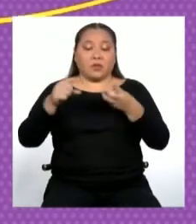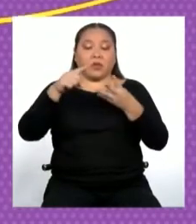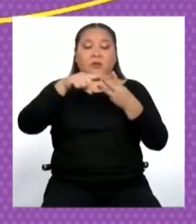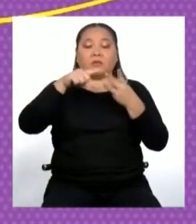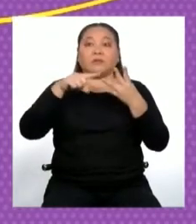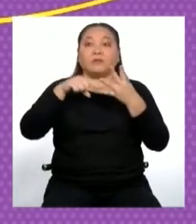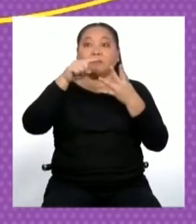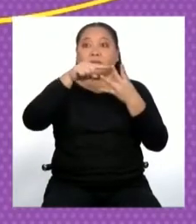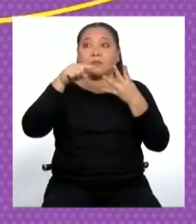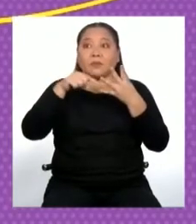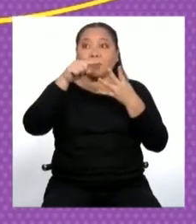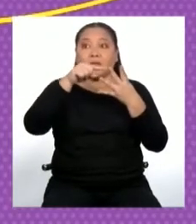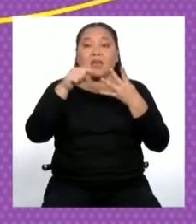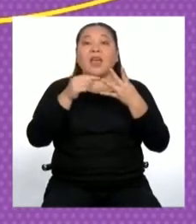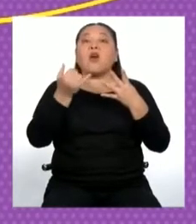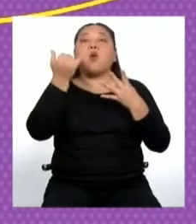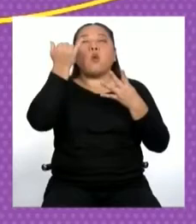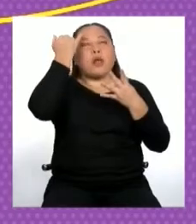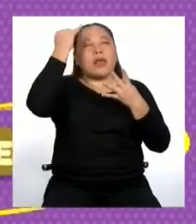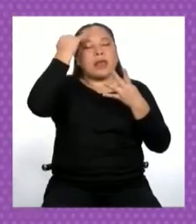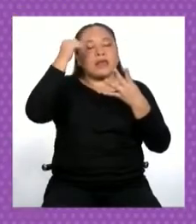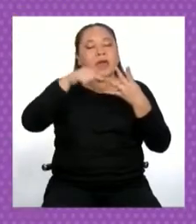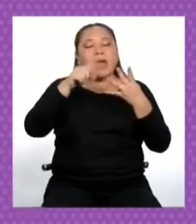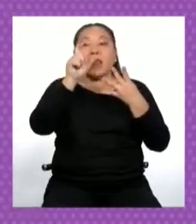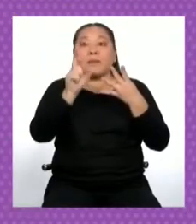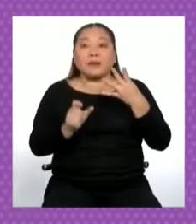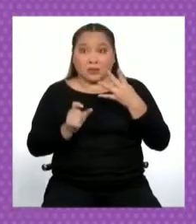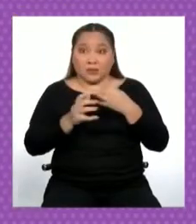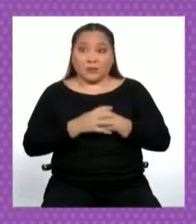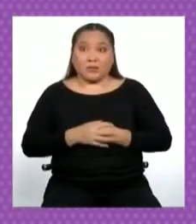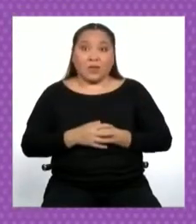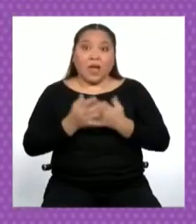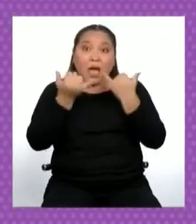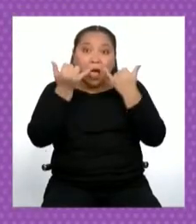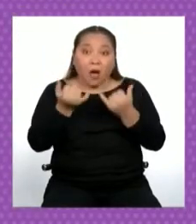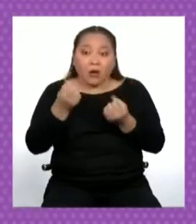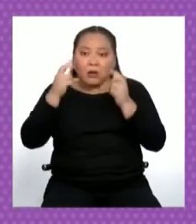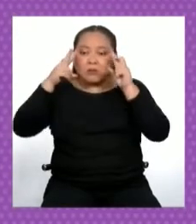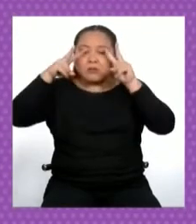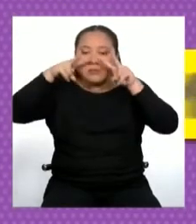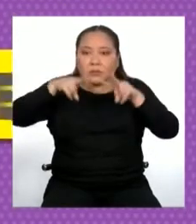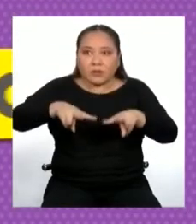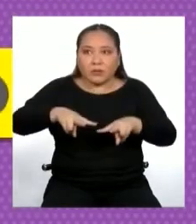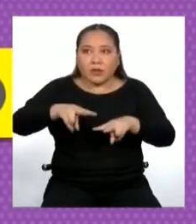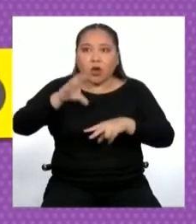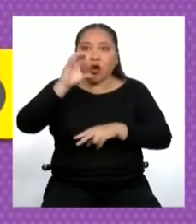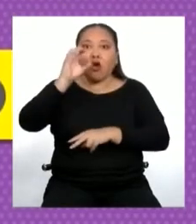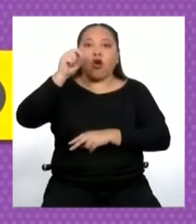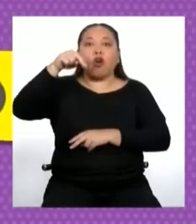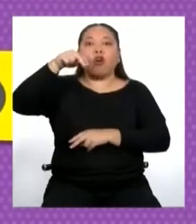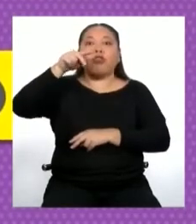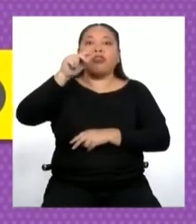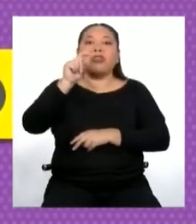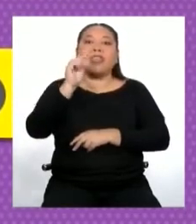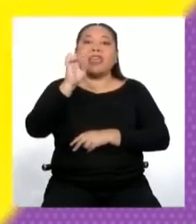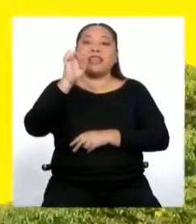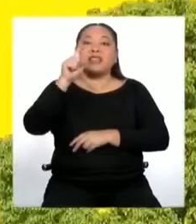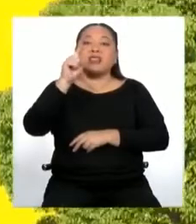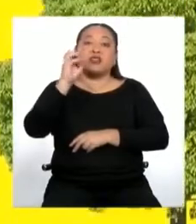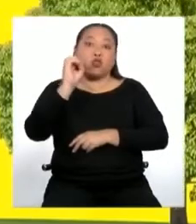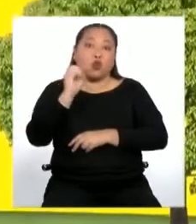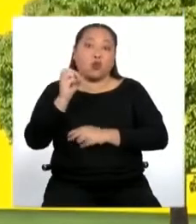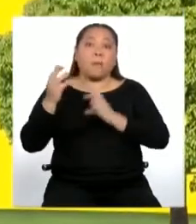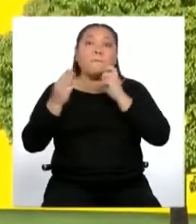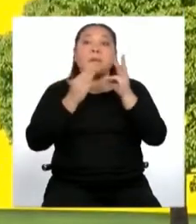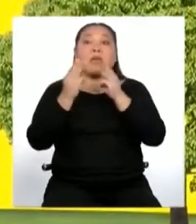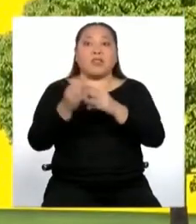la intención y el destinatario. Bueno, te cuento que hoy nos enfocaremos en el contexto y el medio. Ahora sí, ¿en qué consiste